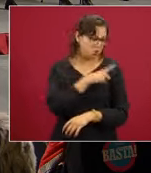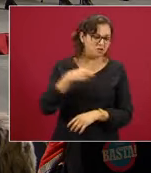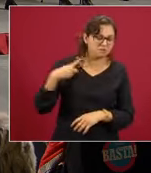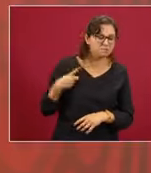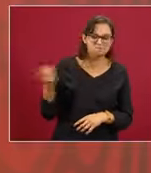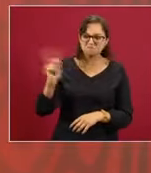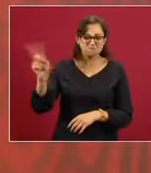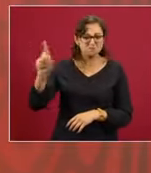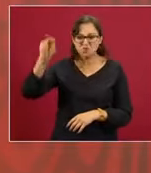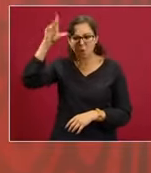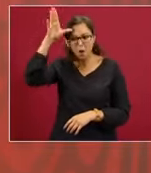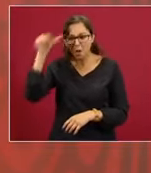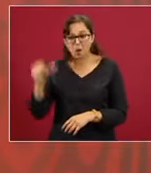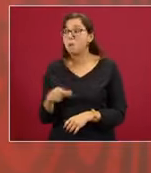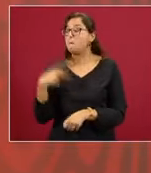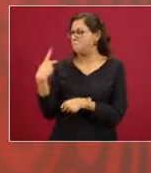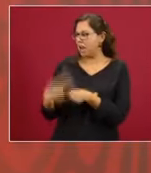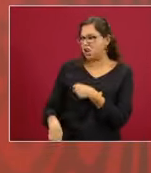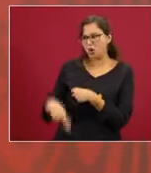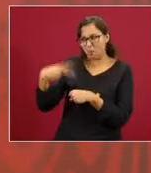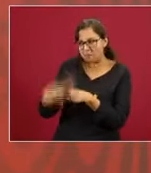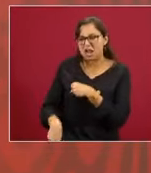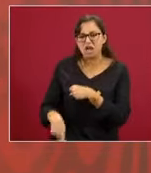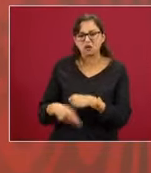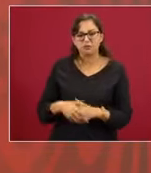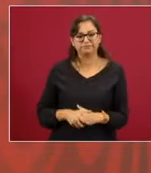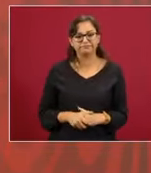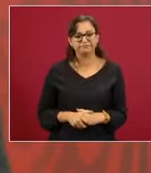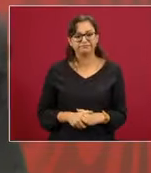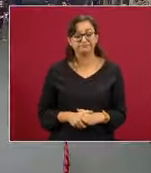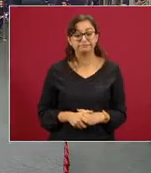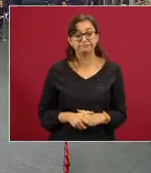desarrollar recursos para el sector público.